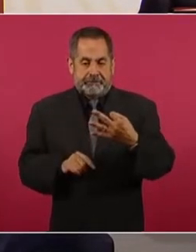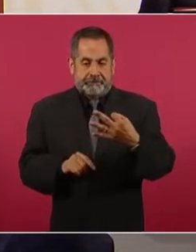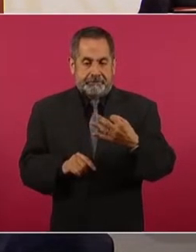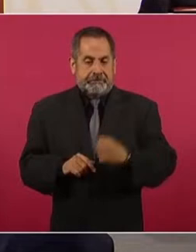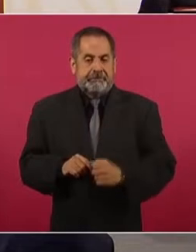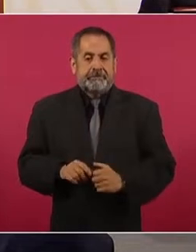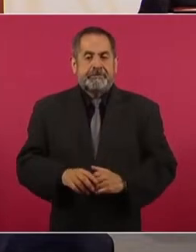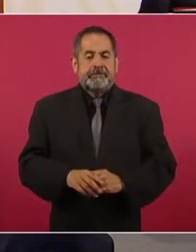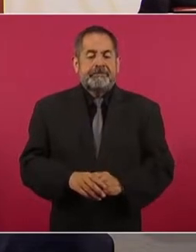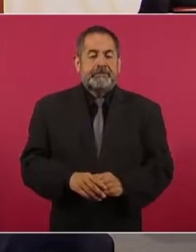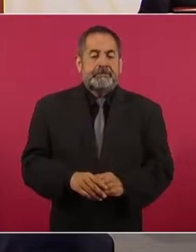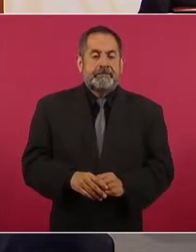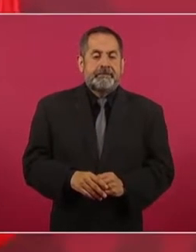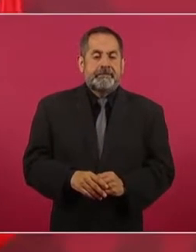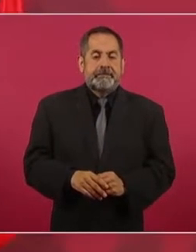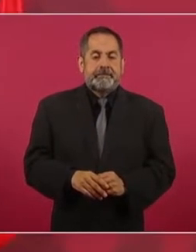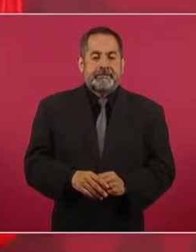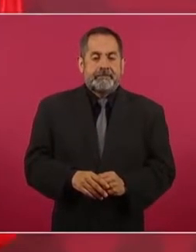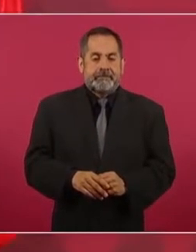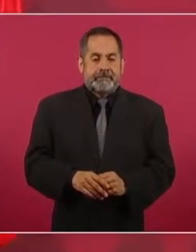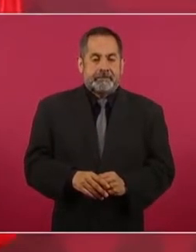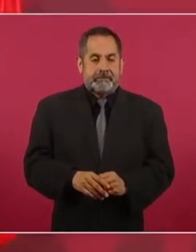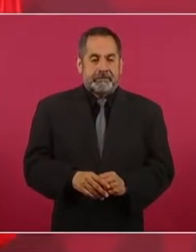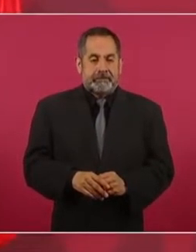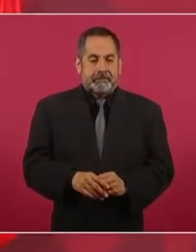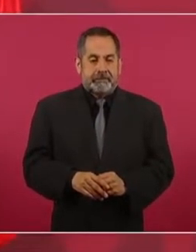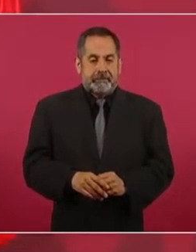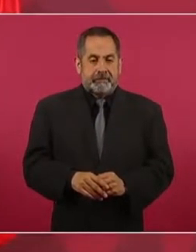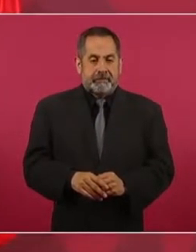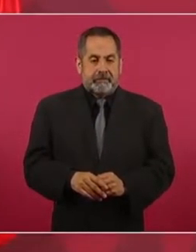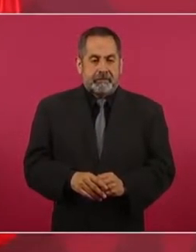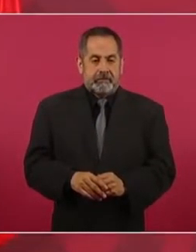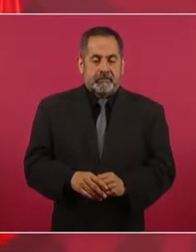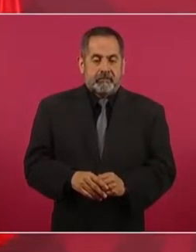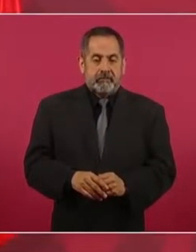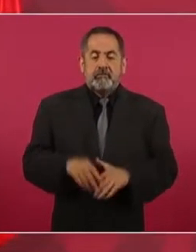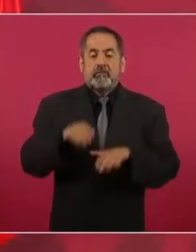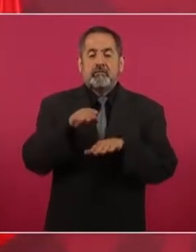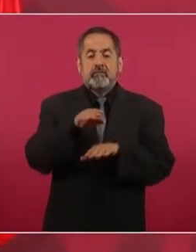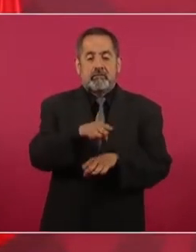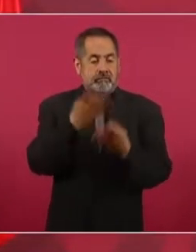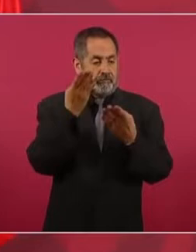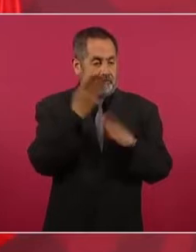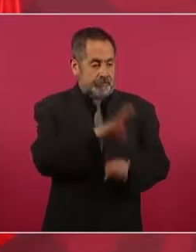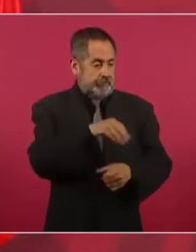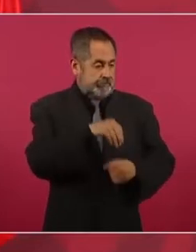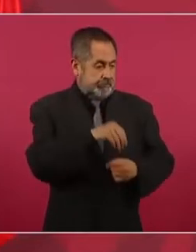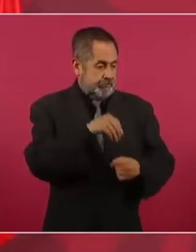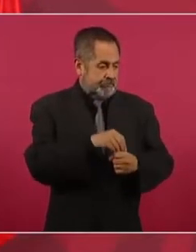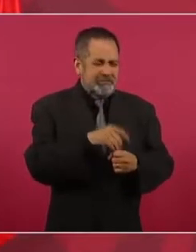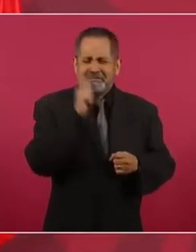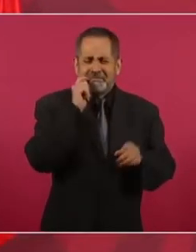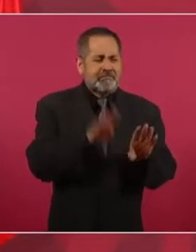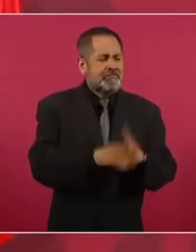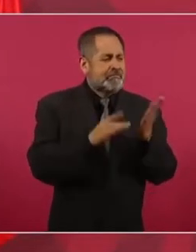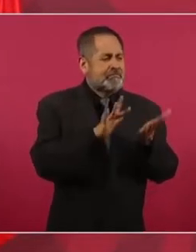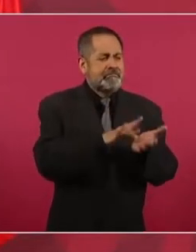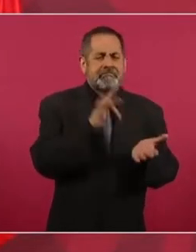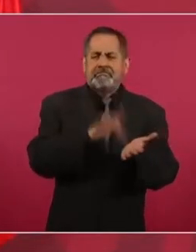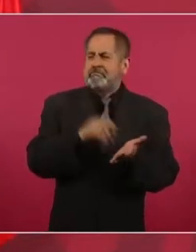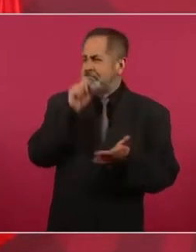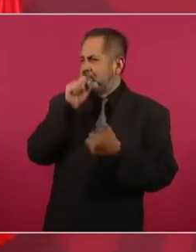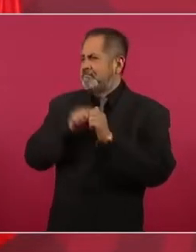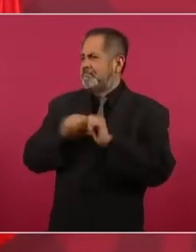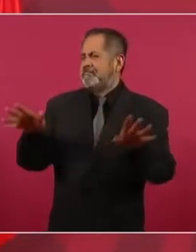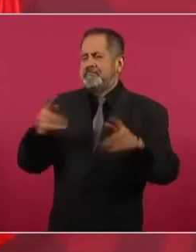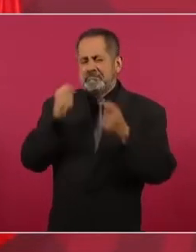Tres, puedo violar el secreto bancario cuando quiera, de eso